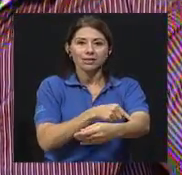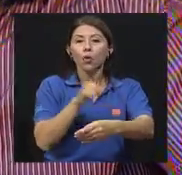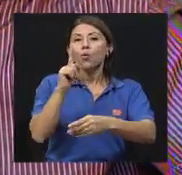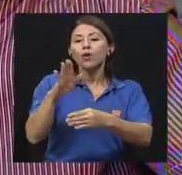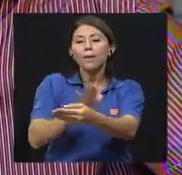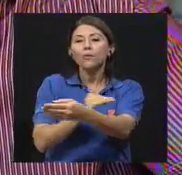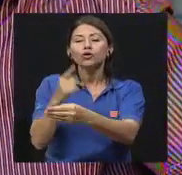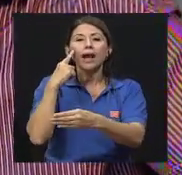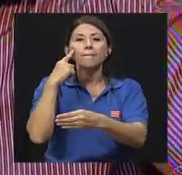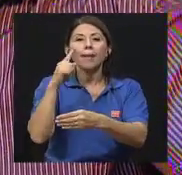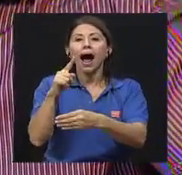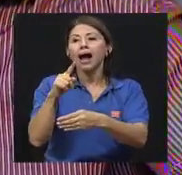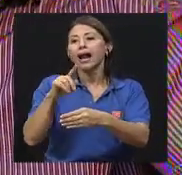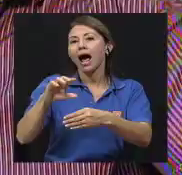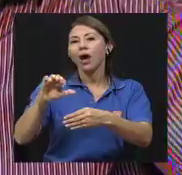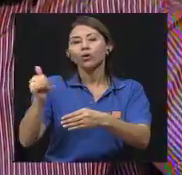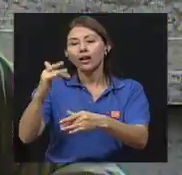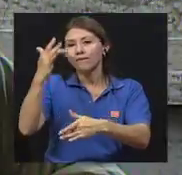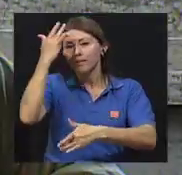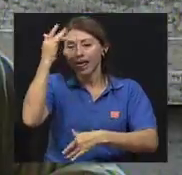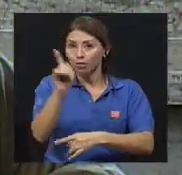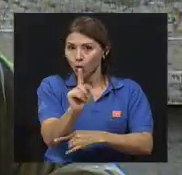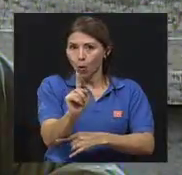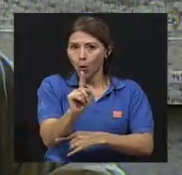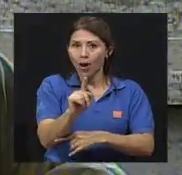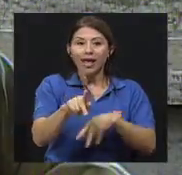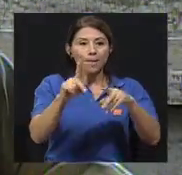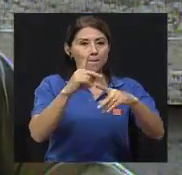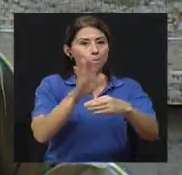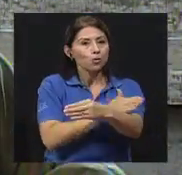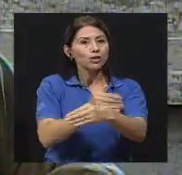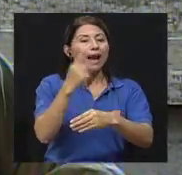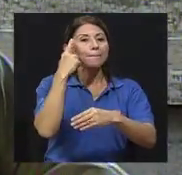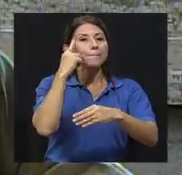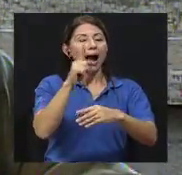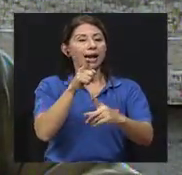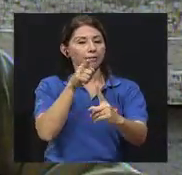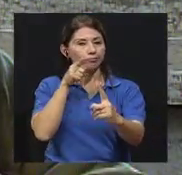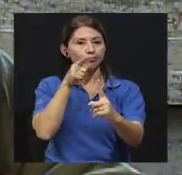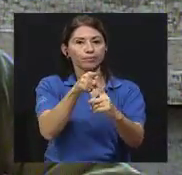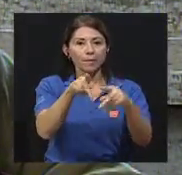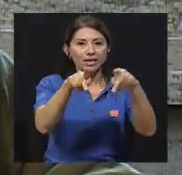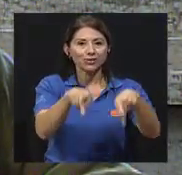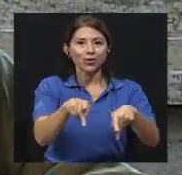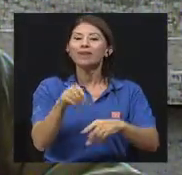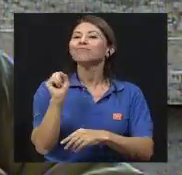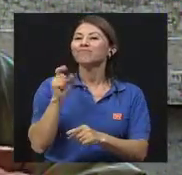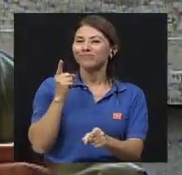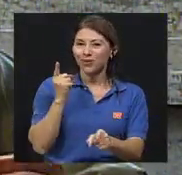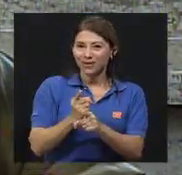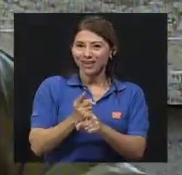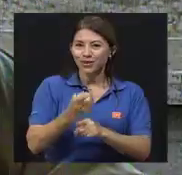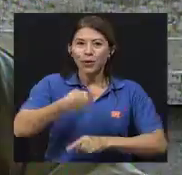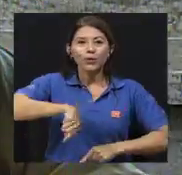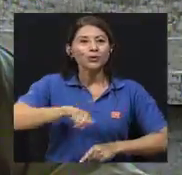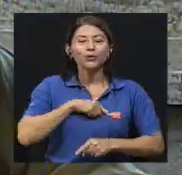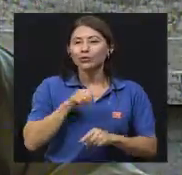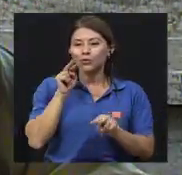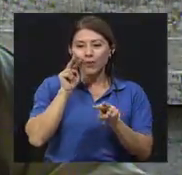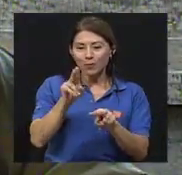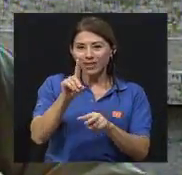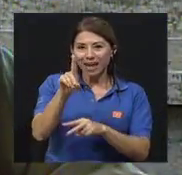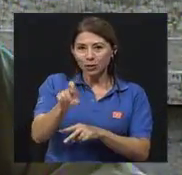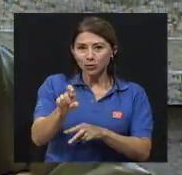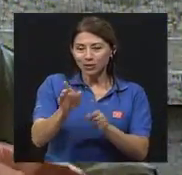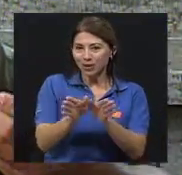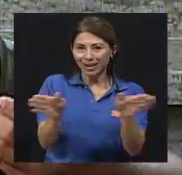existe una música para X persona. ¿Es así o...? Correcto. Correcto. Nosotros no nos fijamos en el diagnóstico como tal. No es que usamos